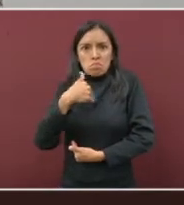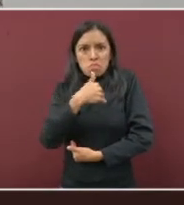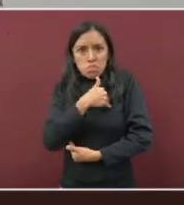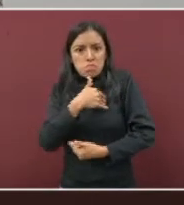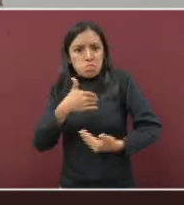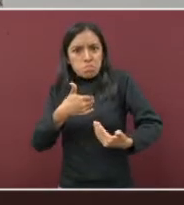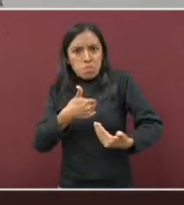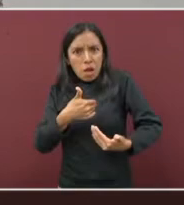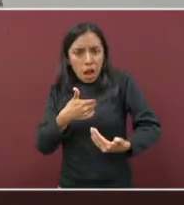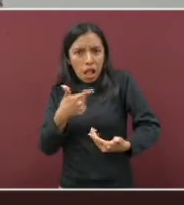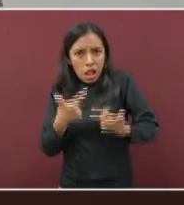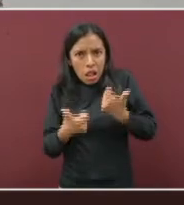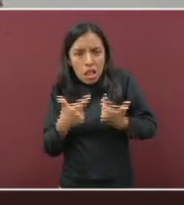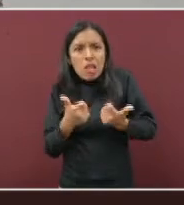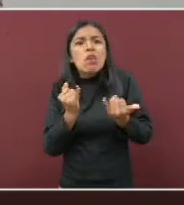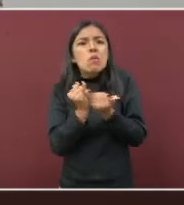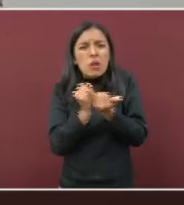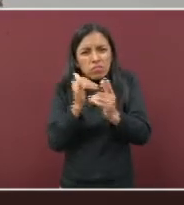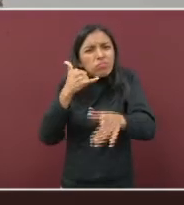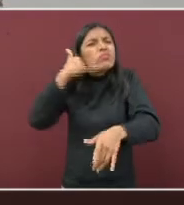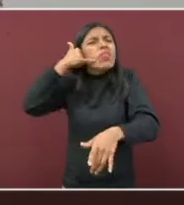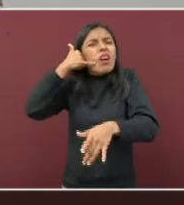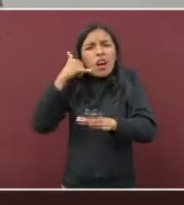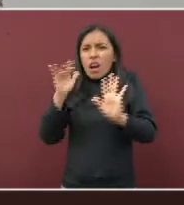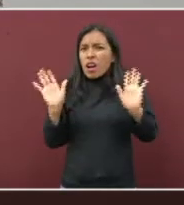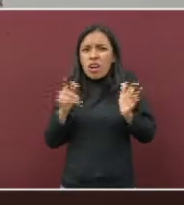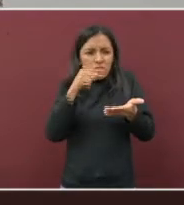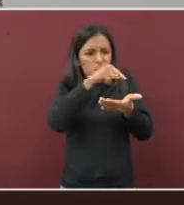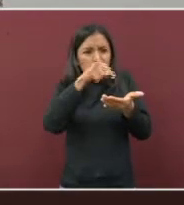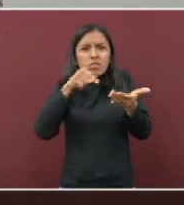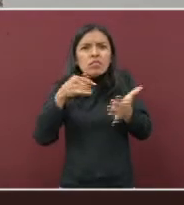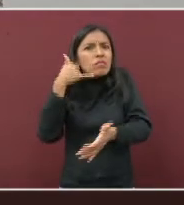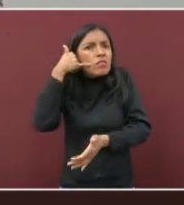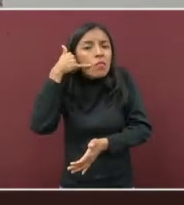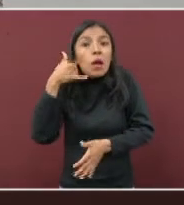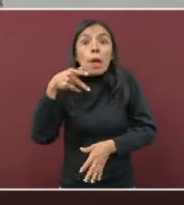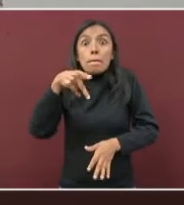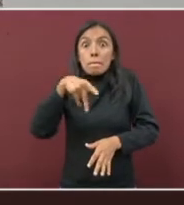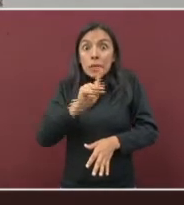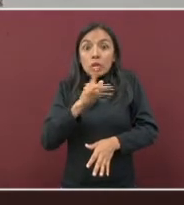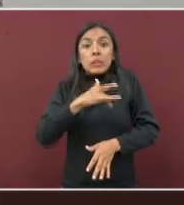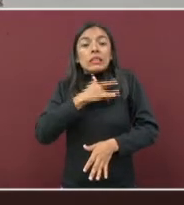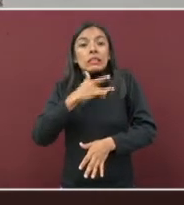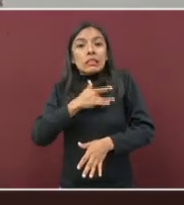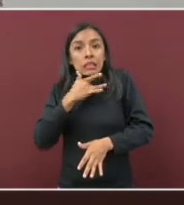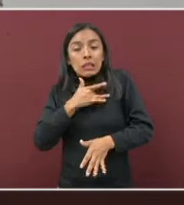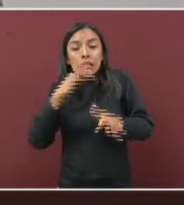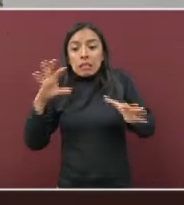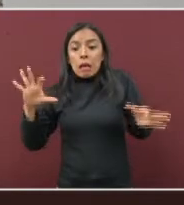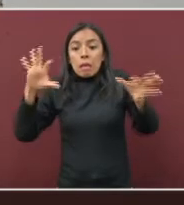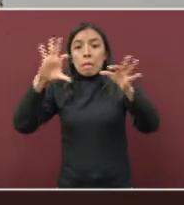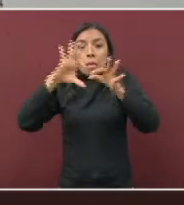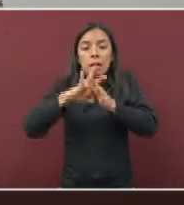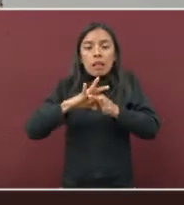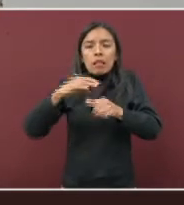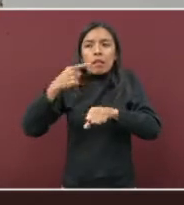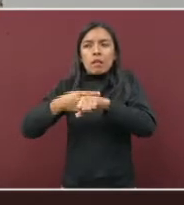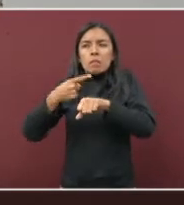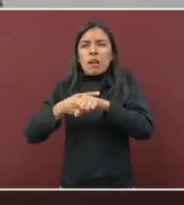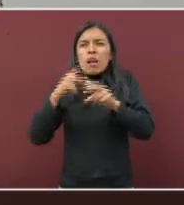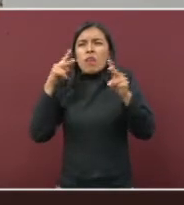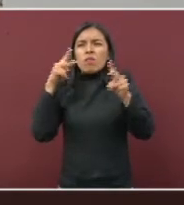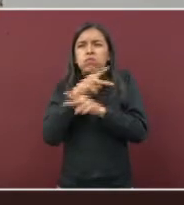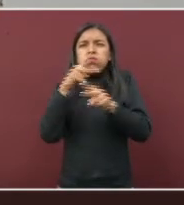Llamen desde su celular. Pero si presentan síntomas asociados a enfermedad respiratoria o malestar